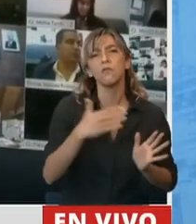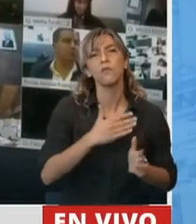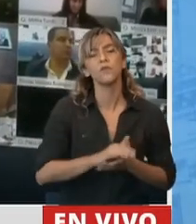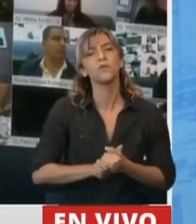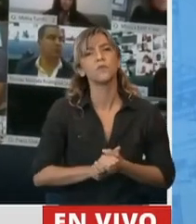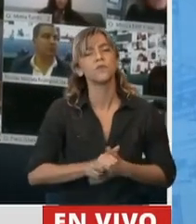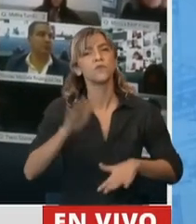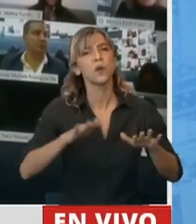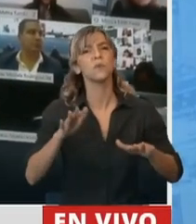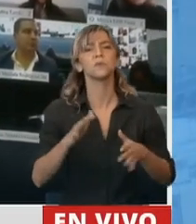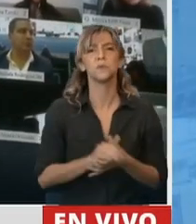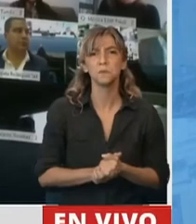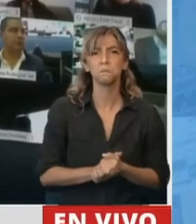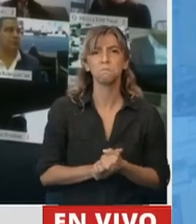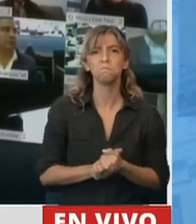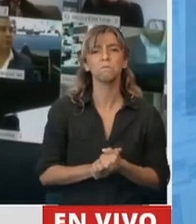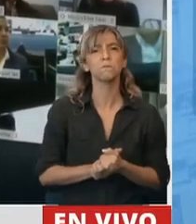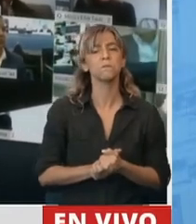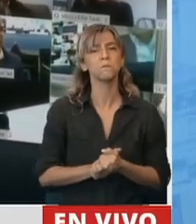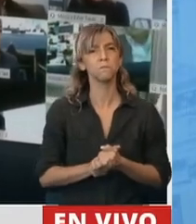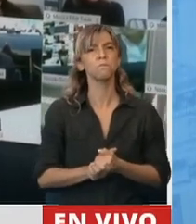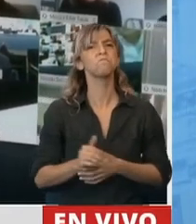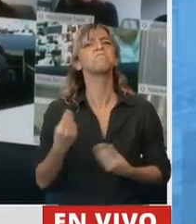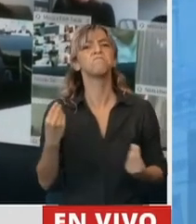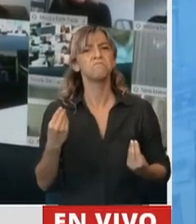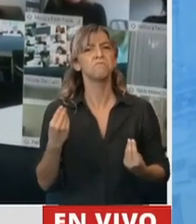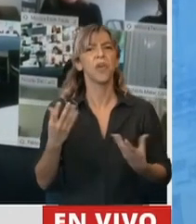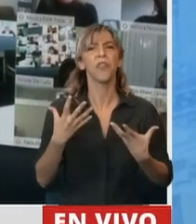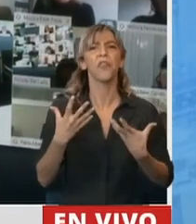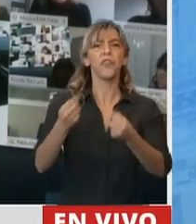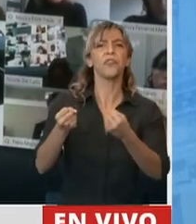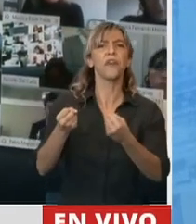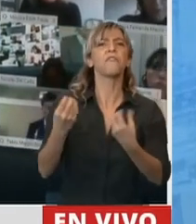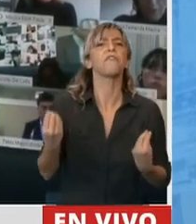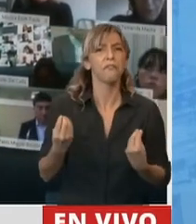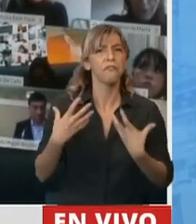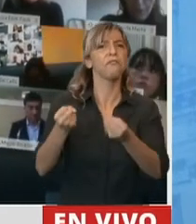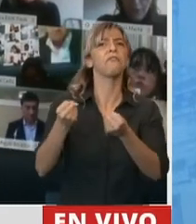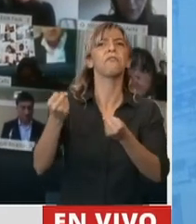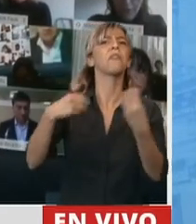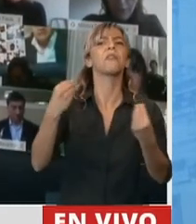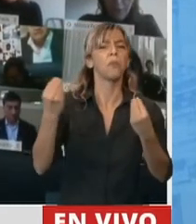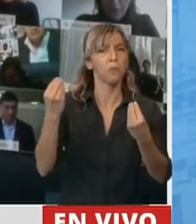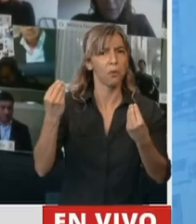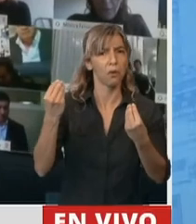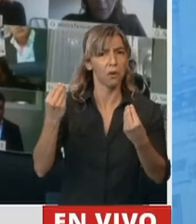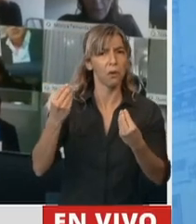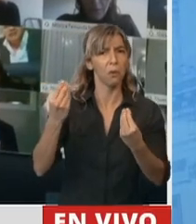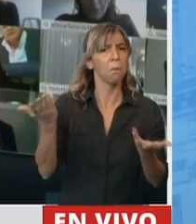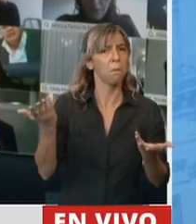en defensa de aquel que se llevó 18 mil millones de pesos del Banco de la Nación Argentina